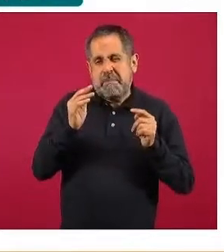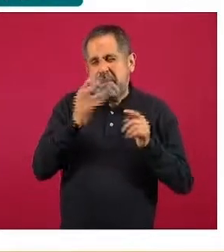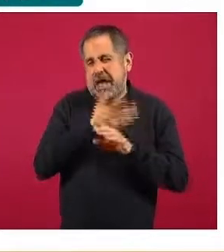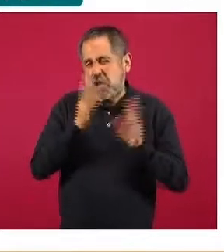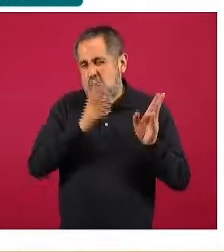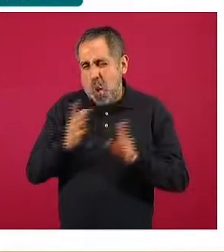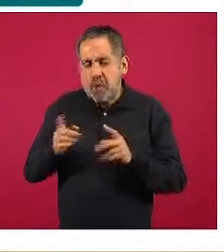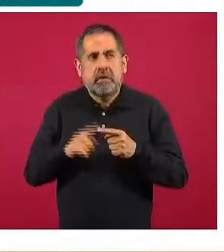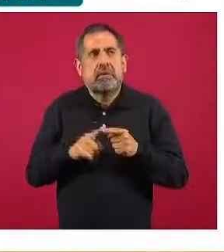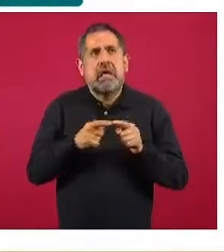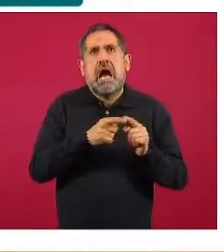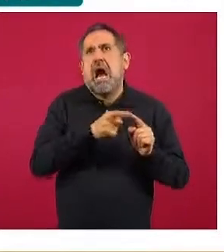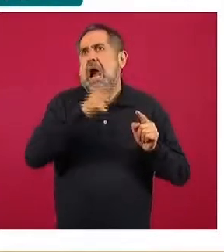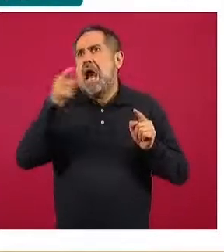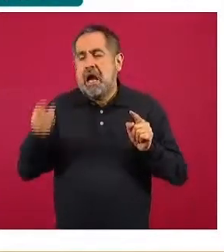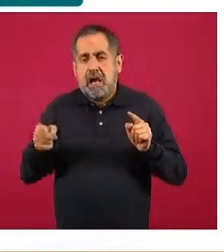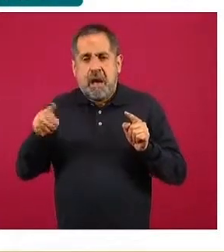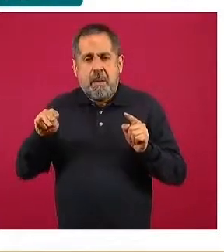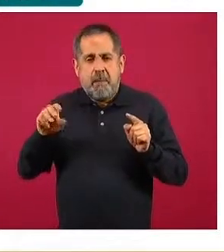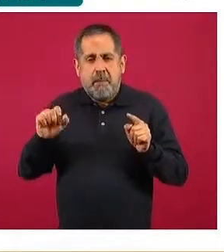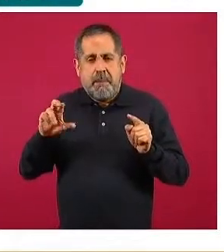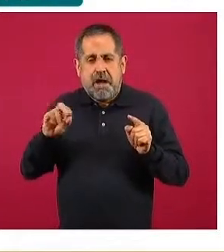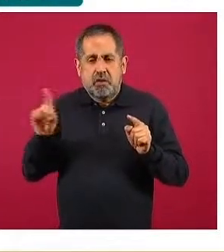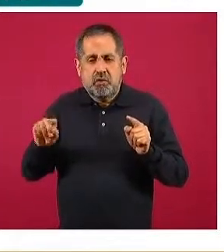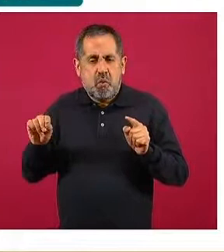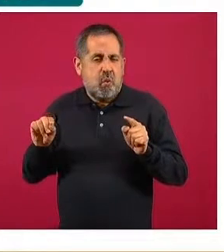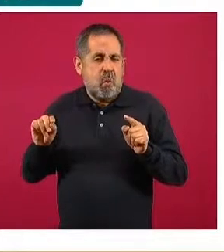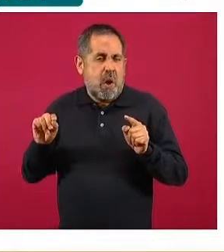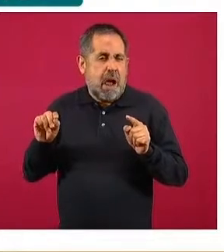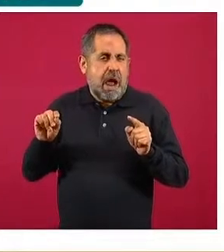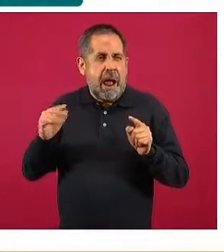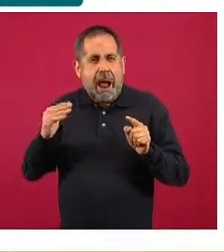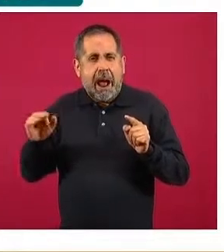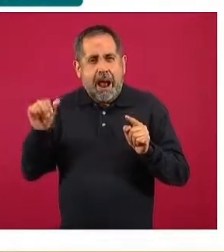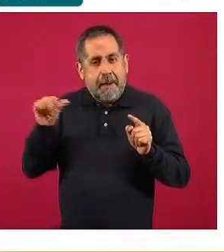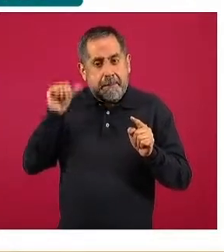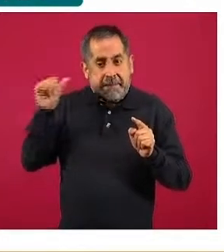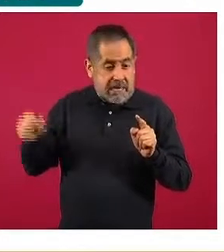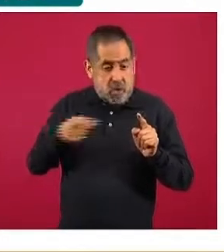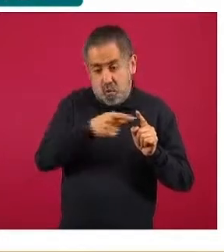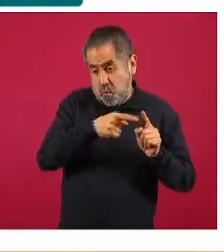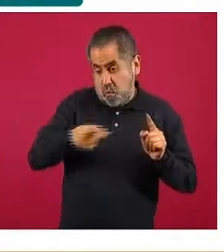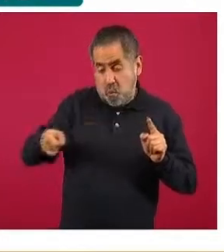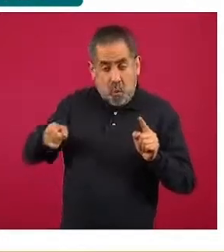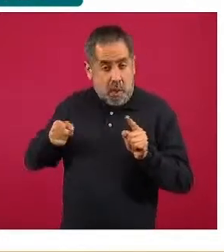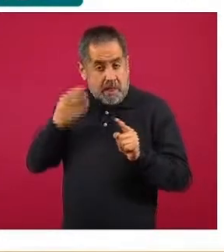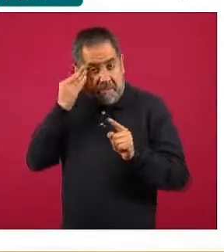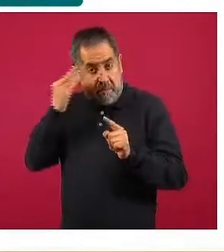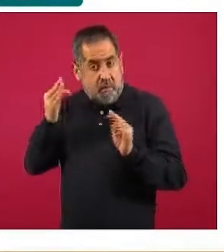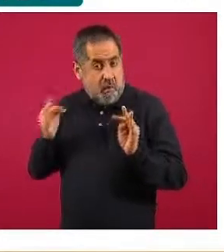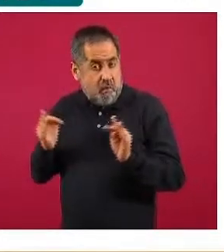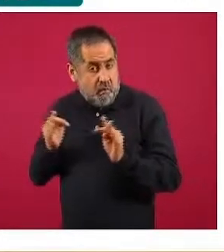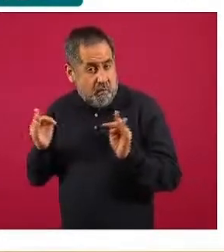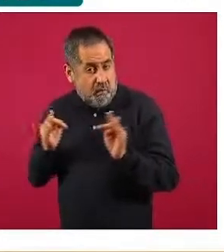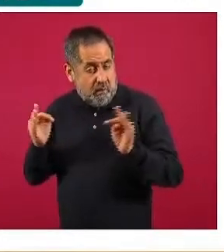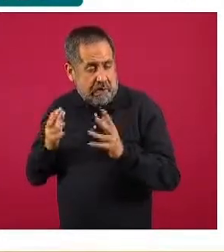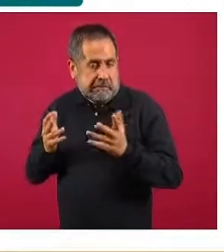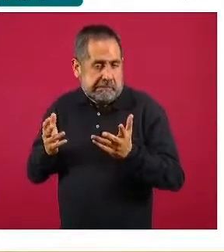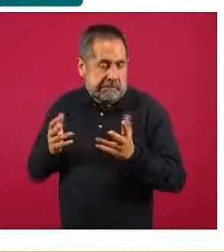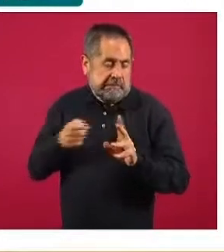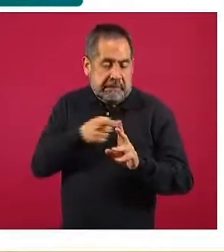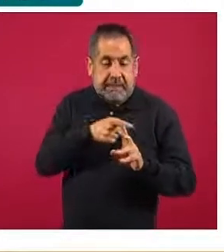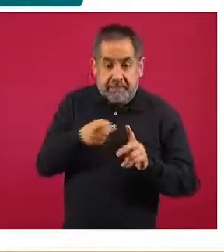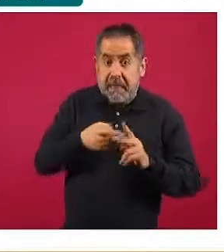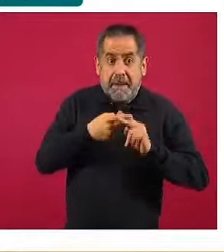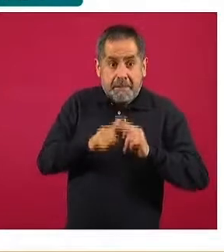extenderá todavía hasta fines de marzo, prácticamente mediados de abril y vemos que efectivamente el comportamiento y la